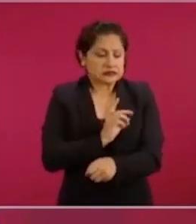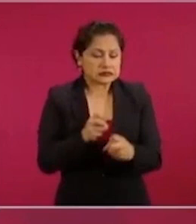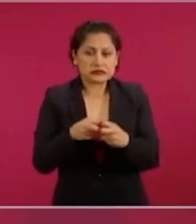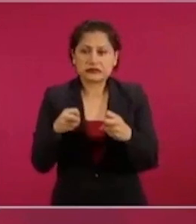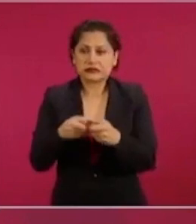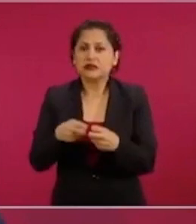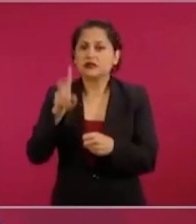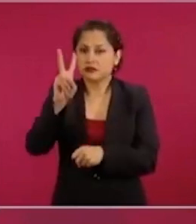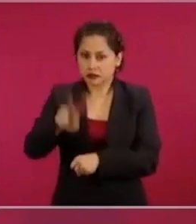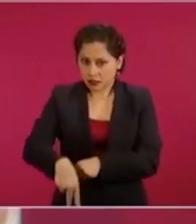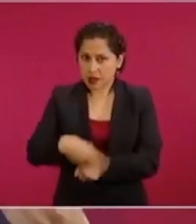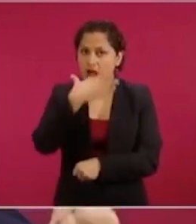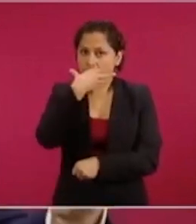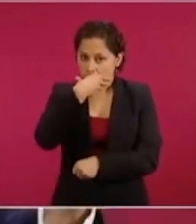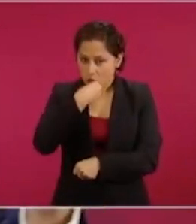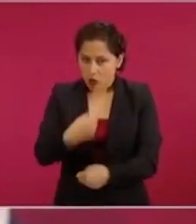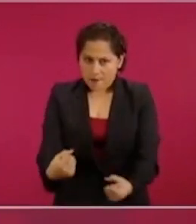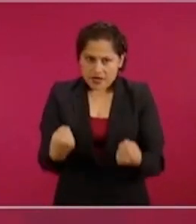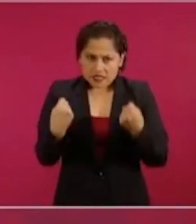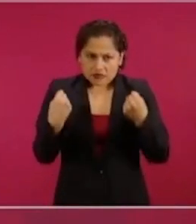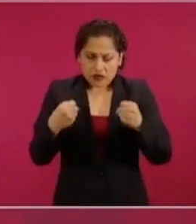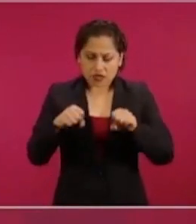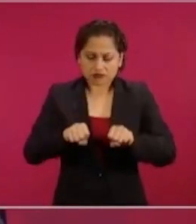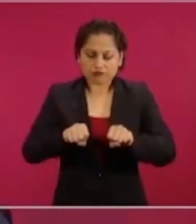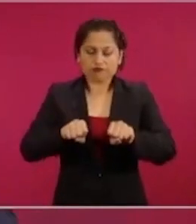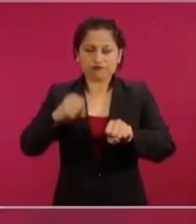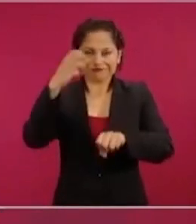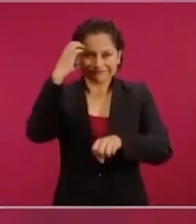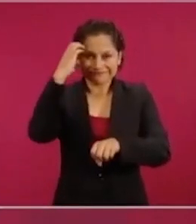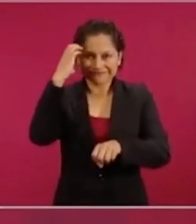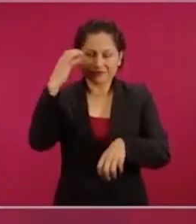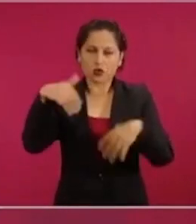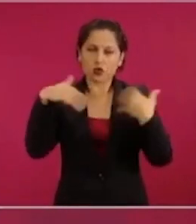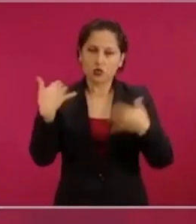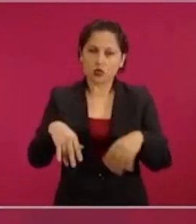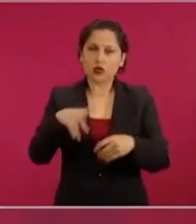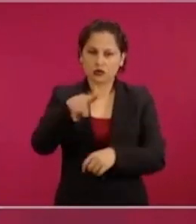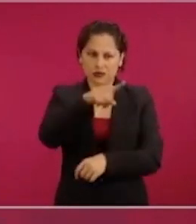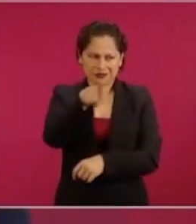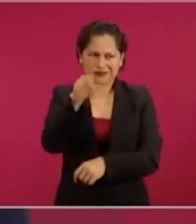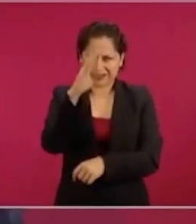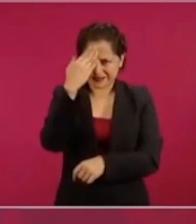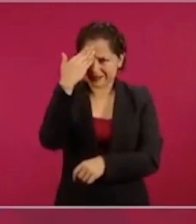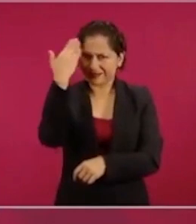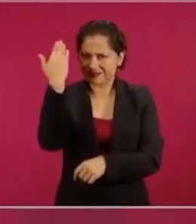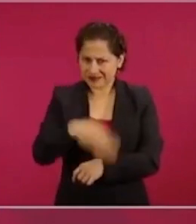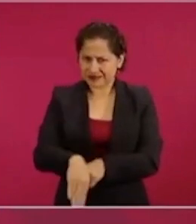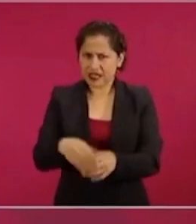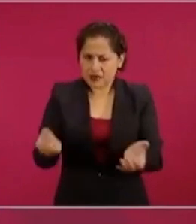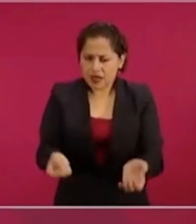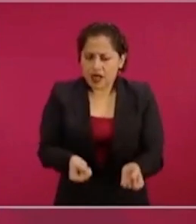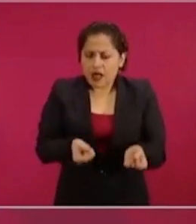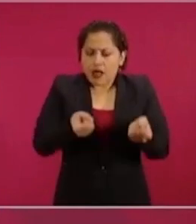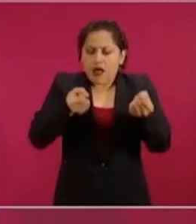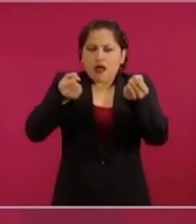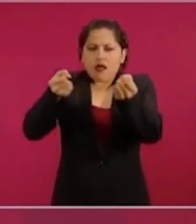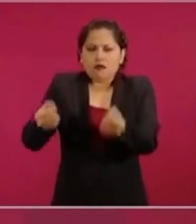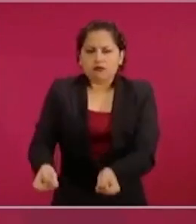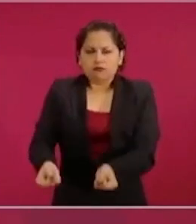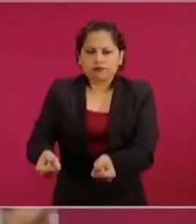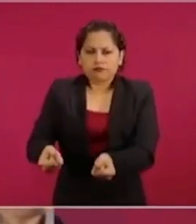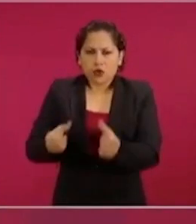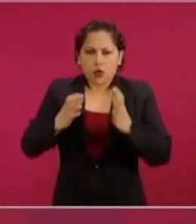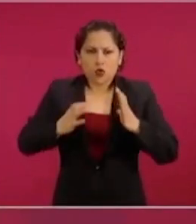son tan fuertes, de verdad, físicamente, que son… quien haya estado de una camilla, lo sabe, levantan un peso extraordinario,